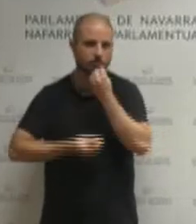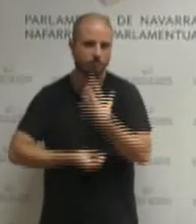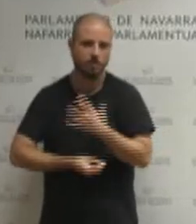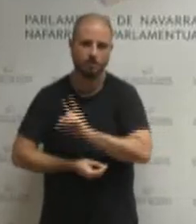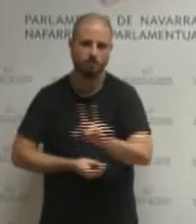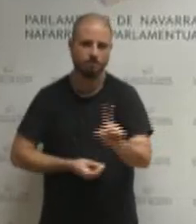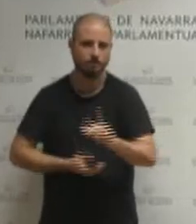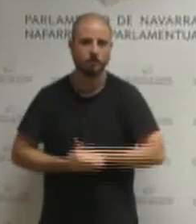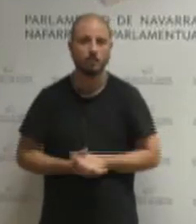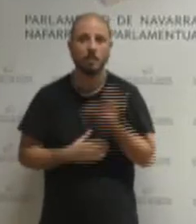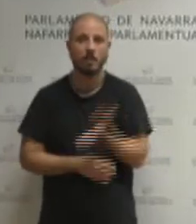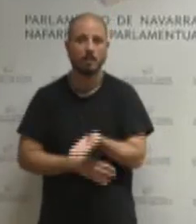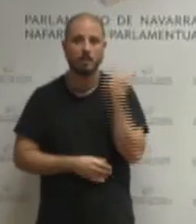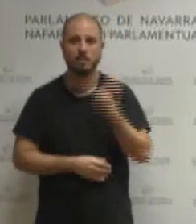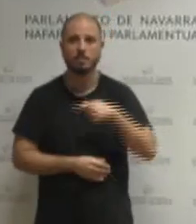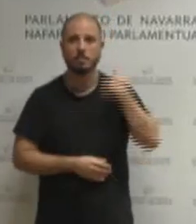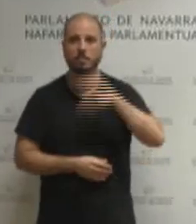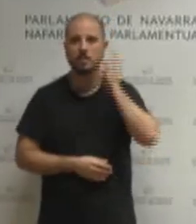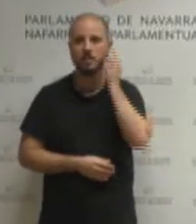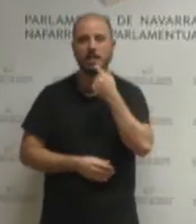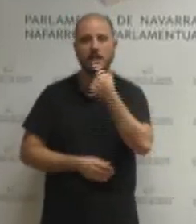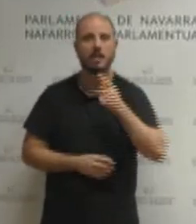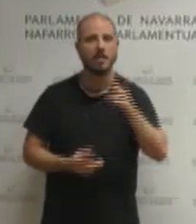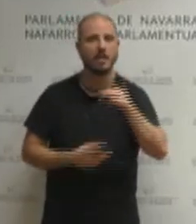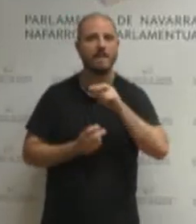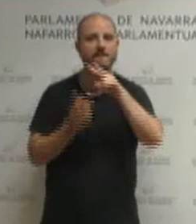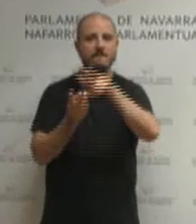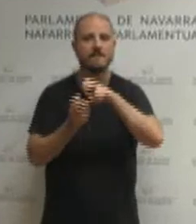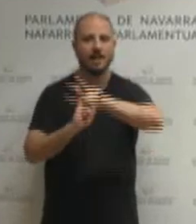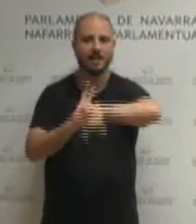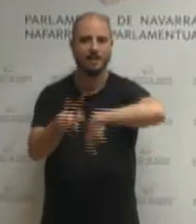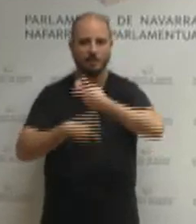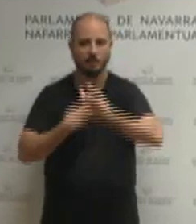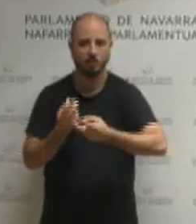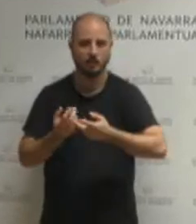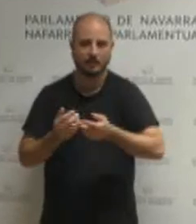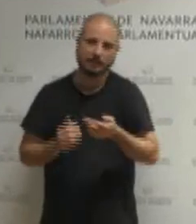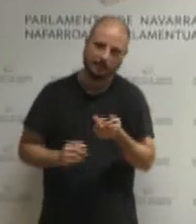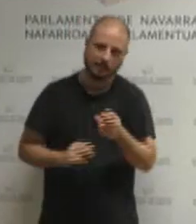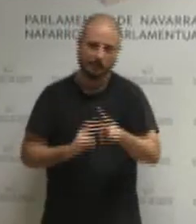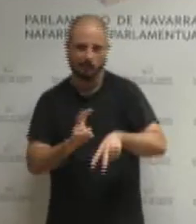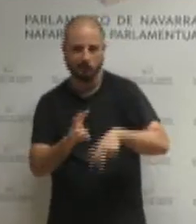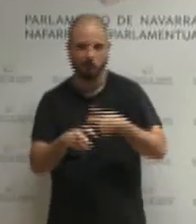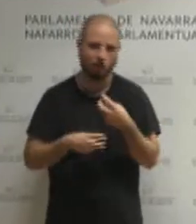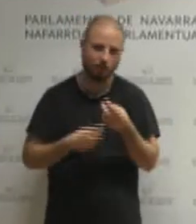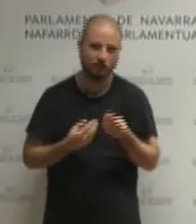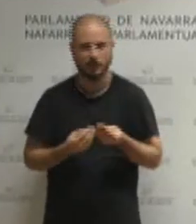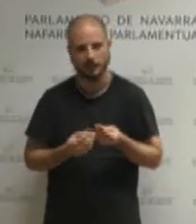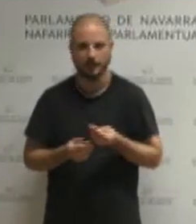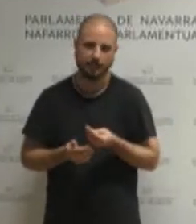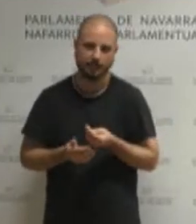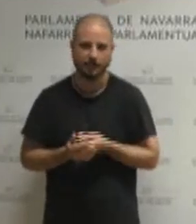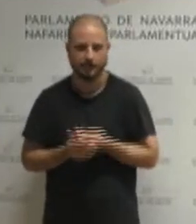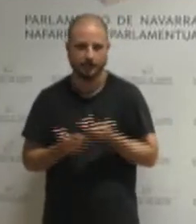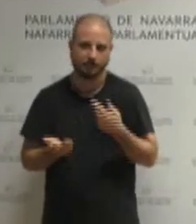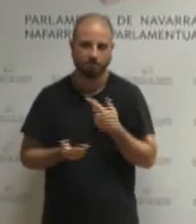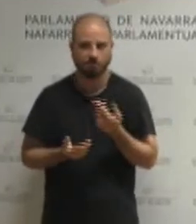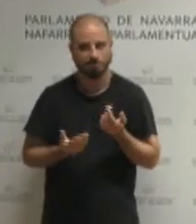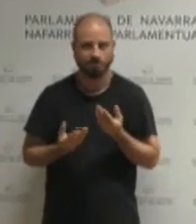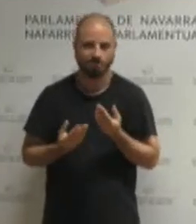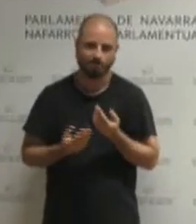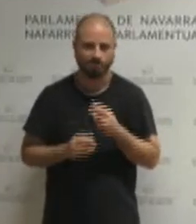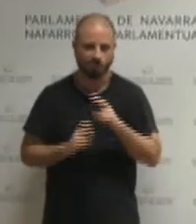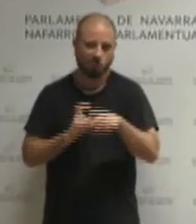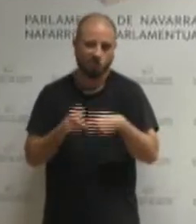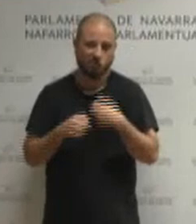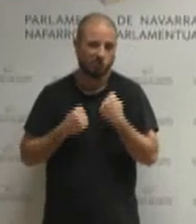presidenta de reforma fiscal hombre reforma reforma yo diría que es mucho mucho decir hemos